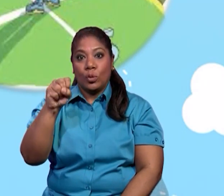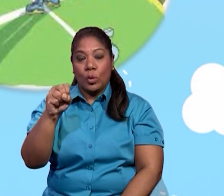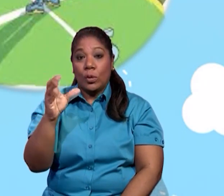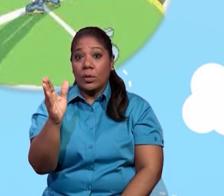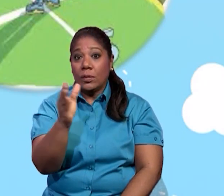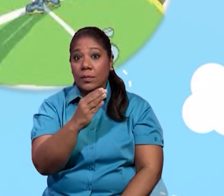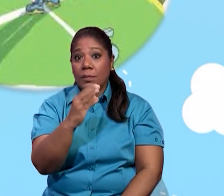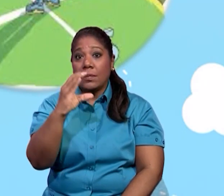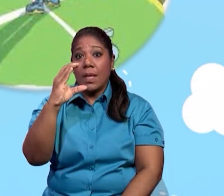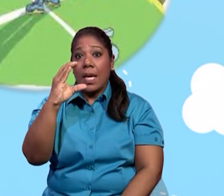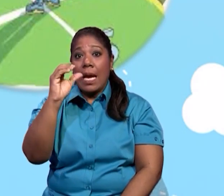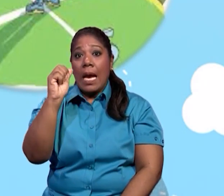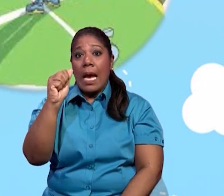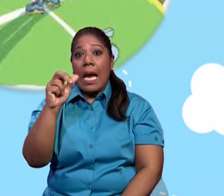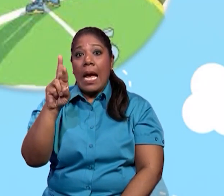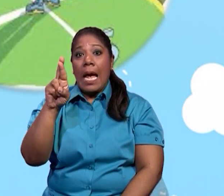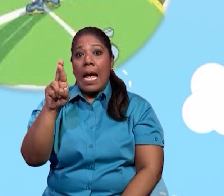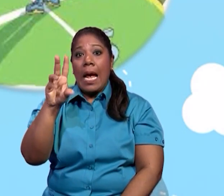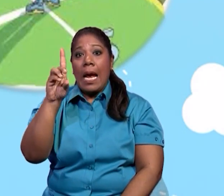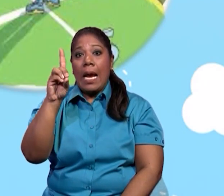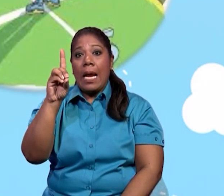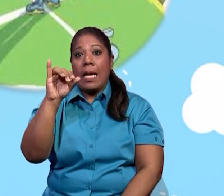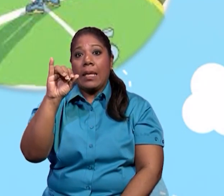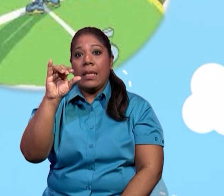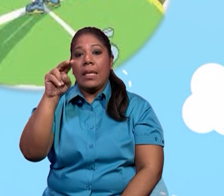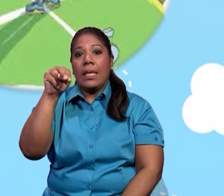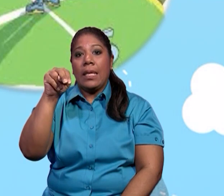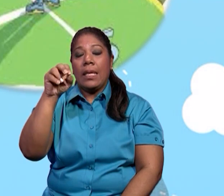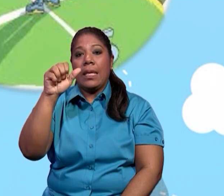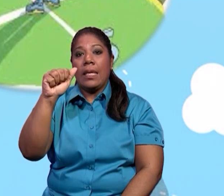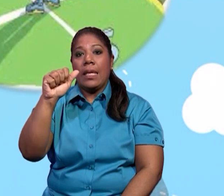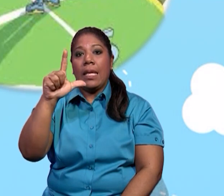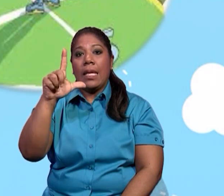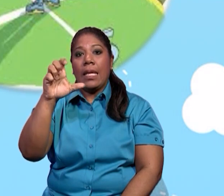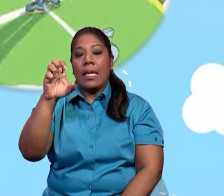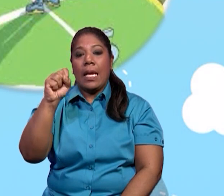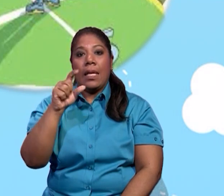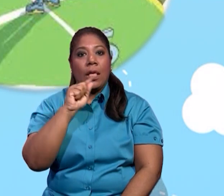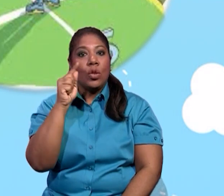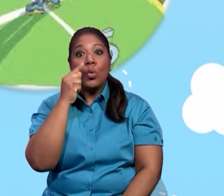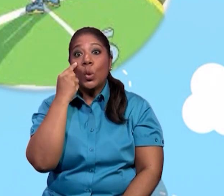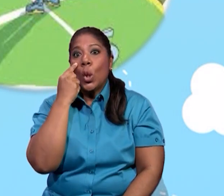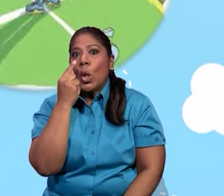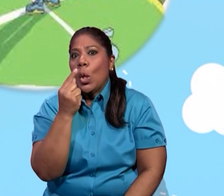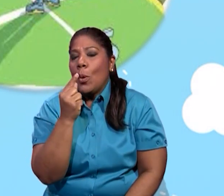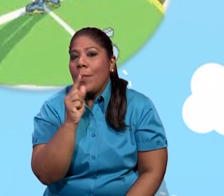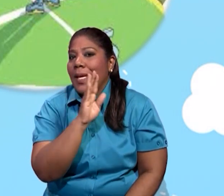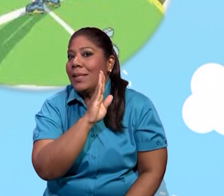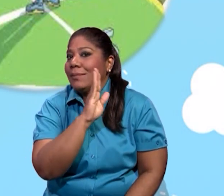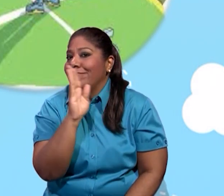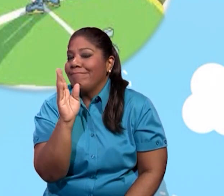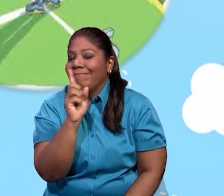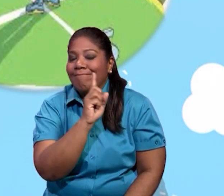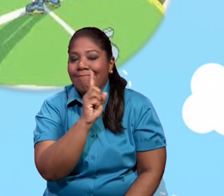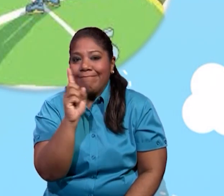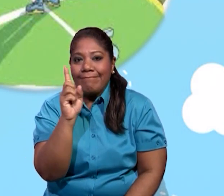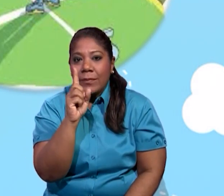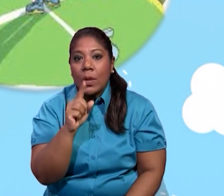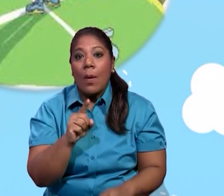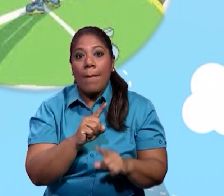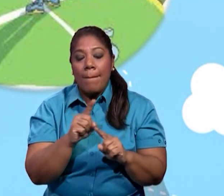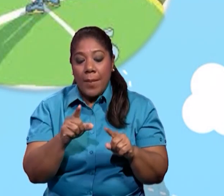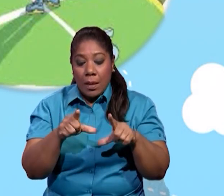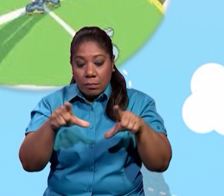imaginarios. Es decir, que no están señalados en el terreno. La división básica de los